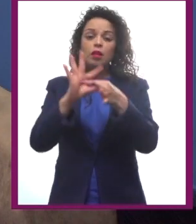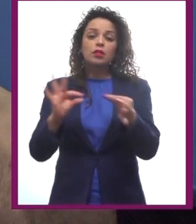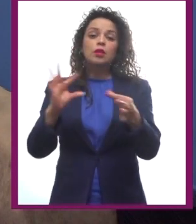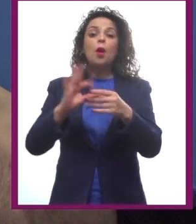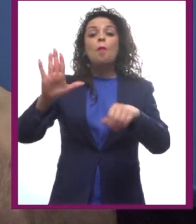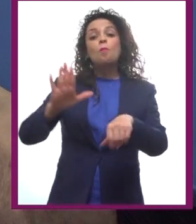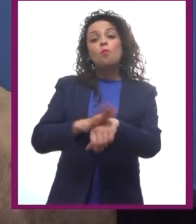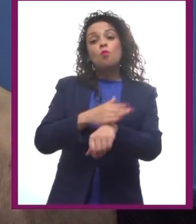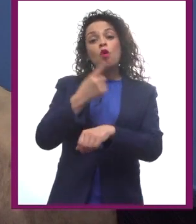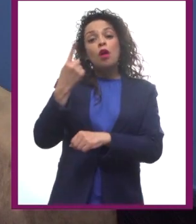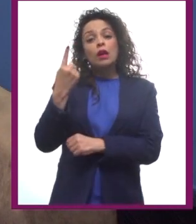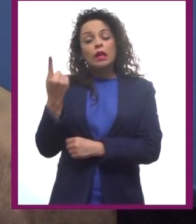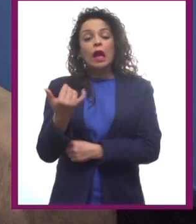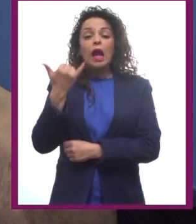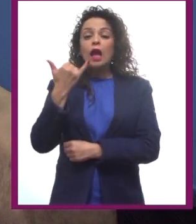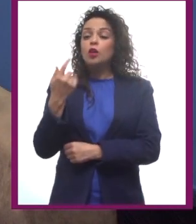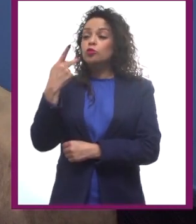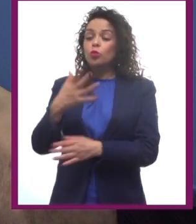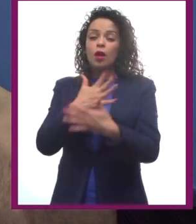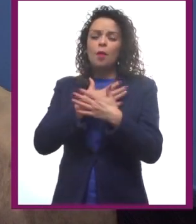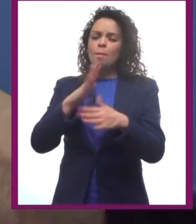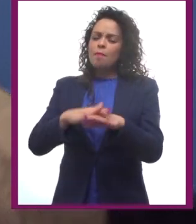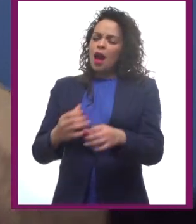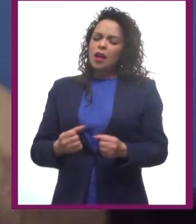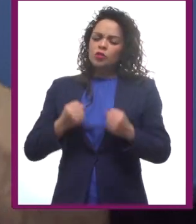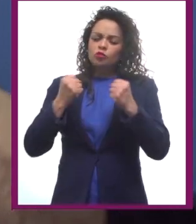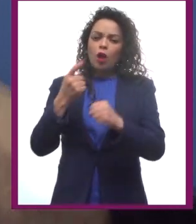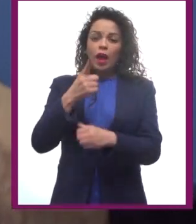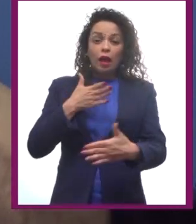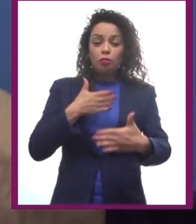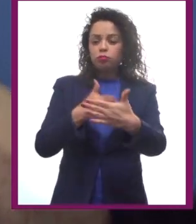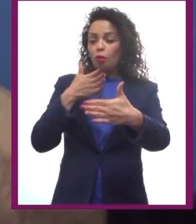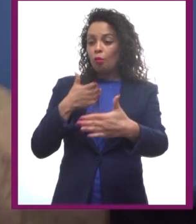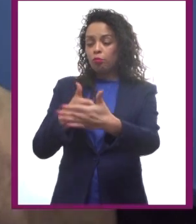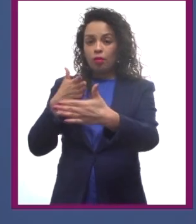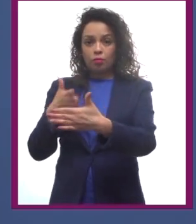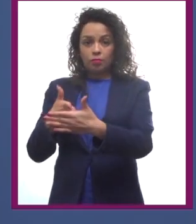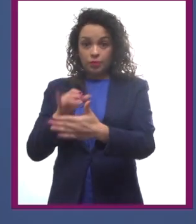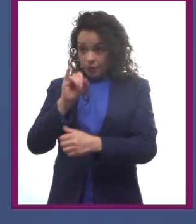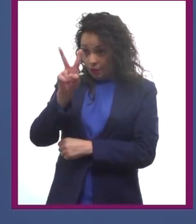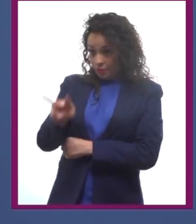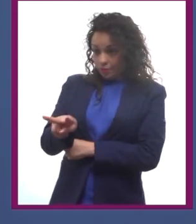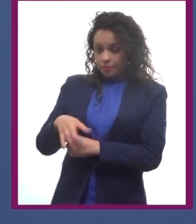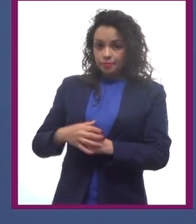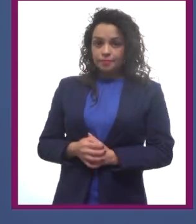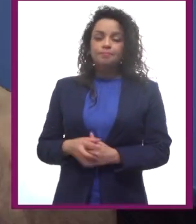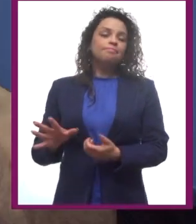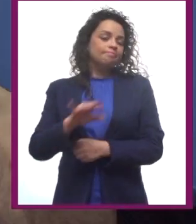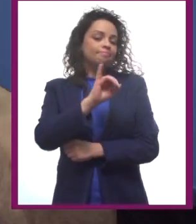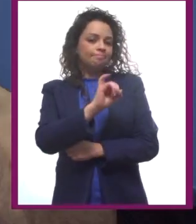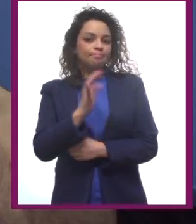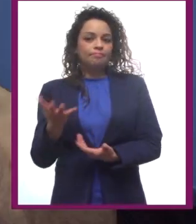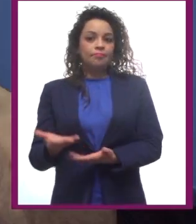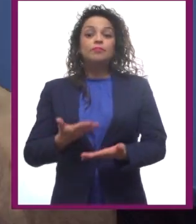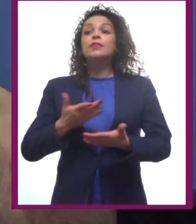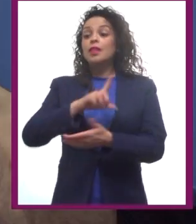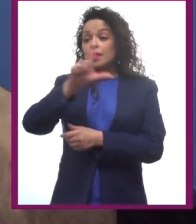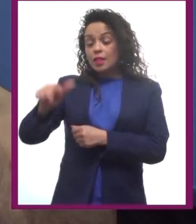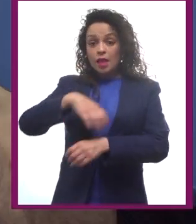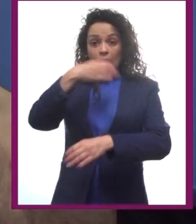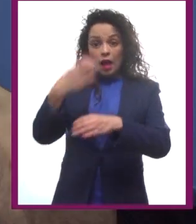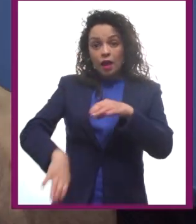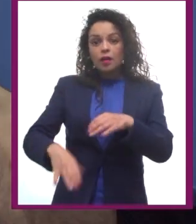poder de su amor es más grande que todos esos obstáculos. ¿No? Sí. Y termina con los